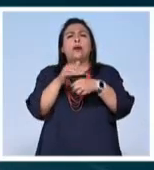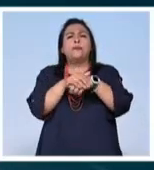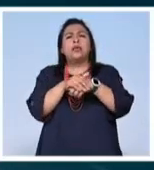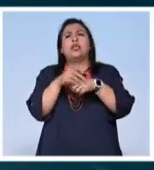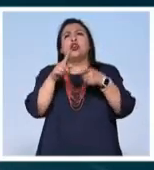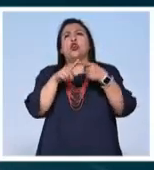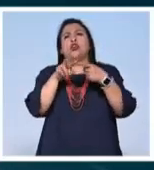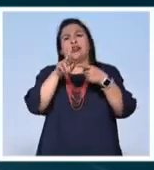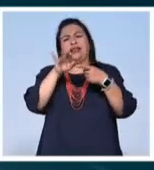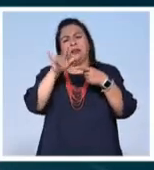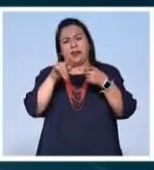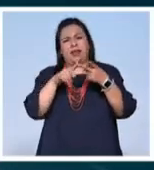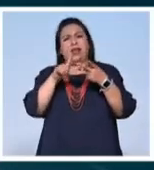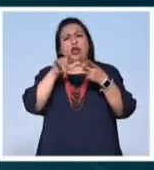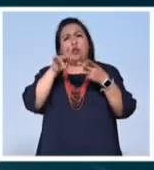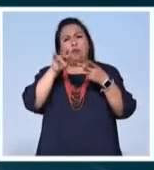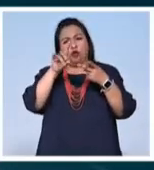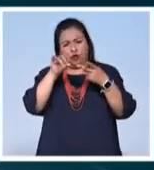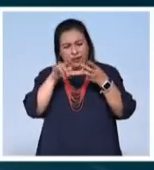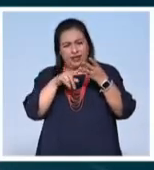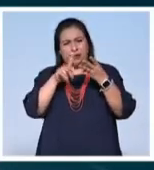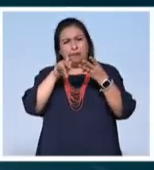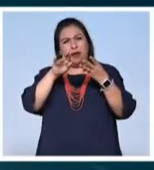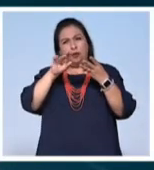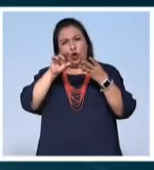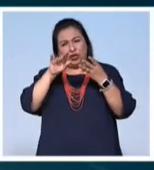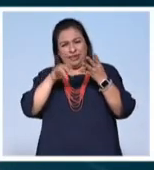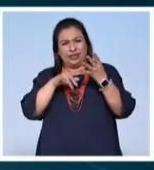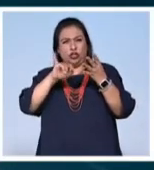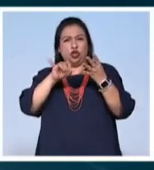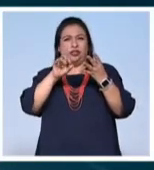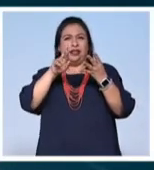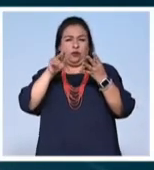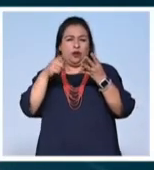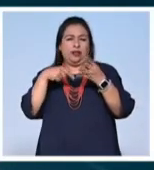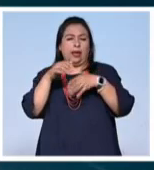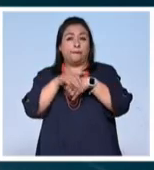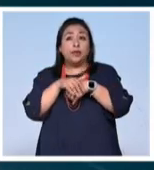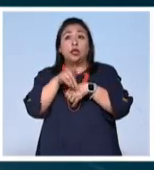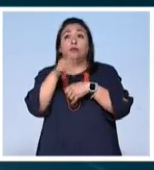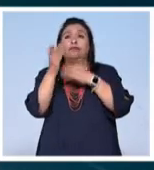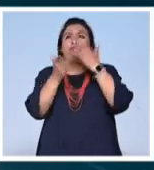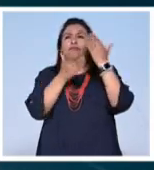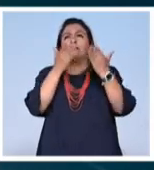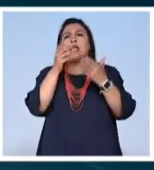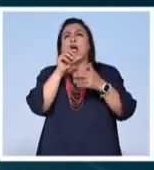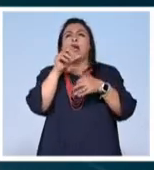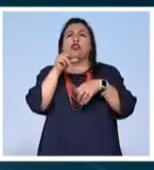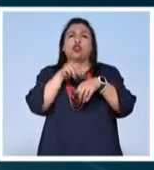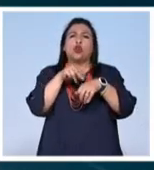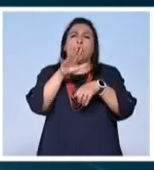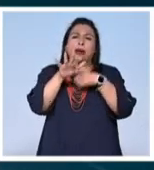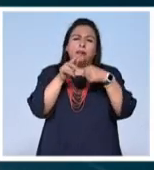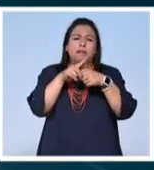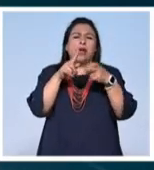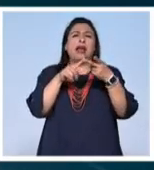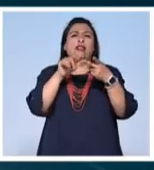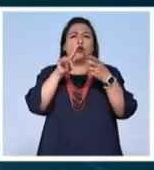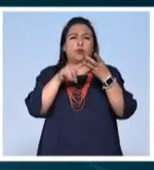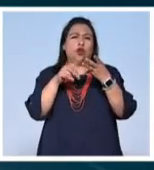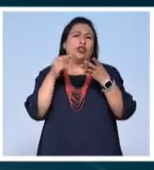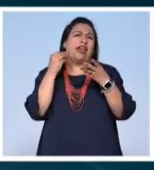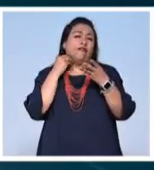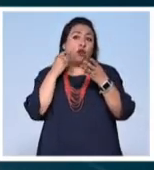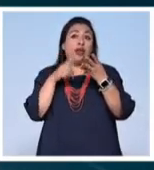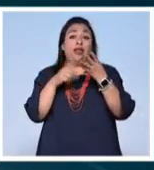figuras como Diego Rivera Leopoldo Méndez Pablo Higgins y José Revueltas con estudios en veterinaria antropología y derecho su